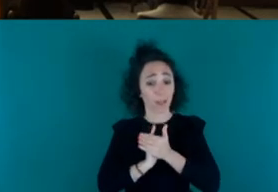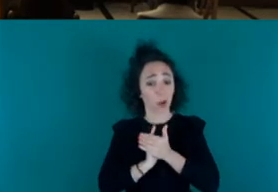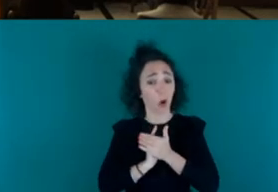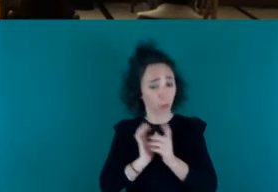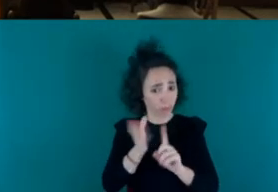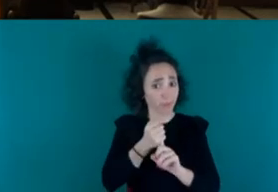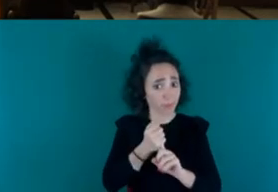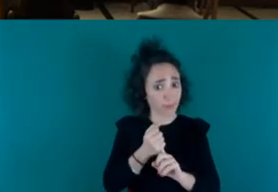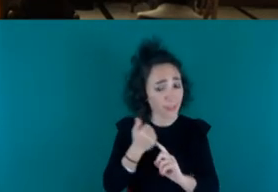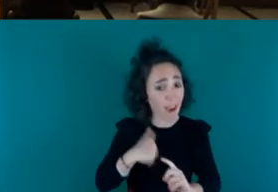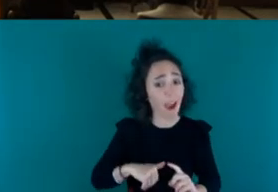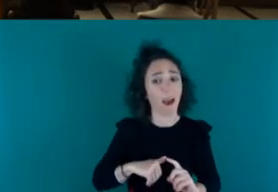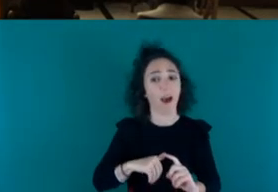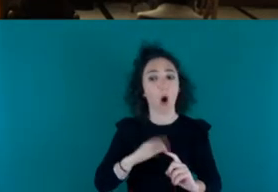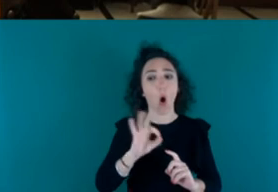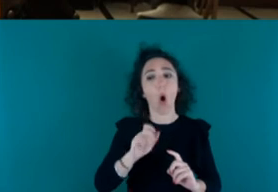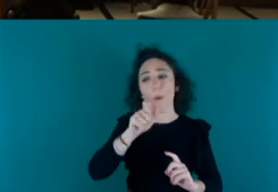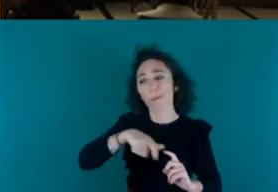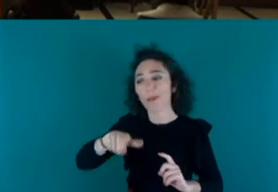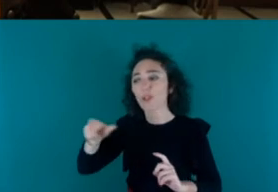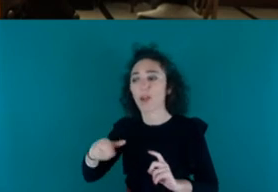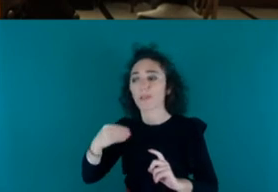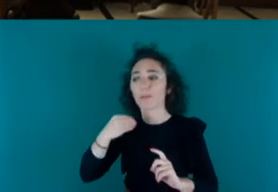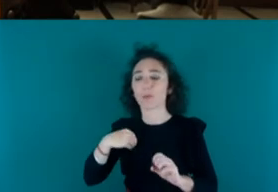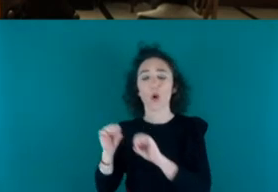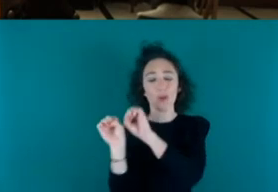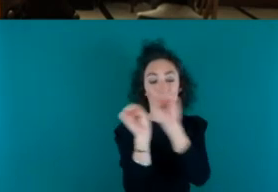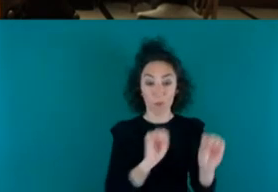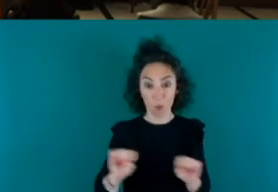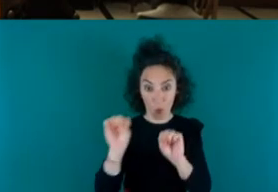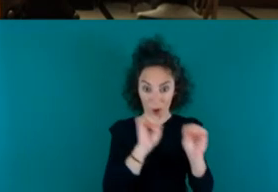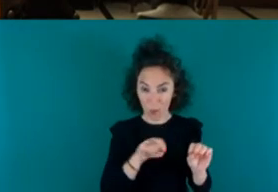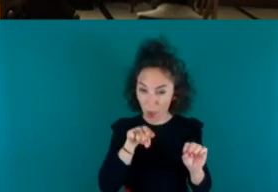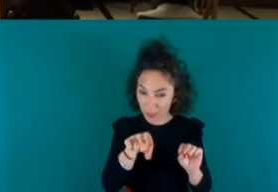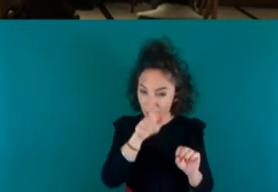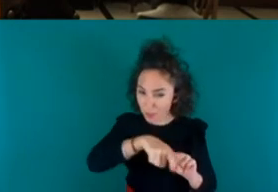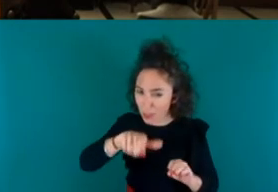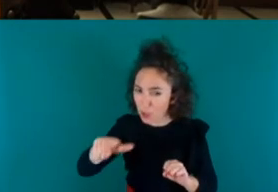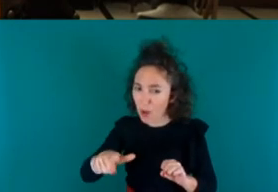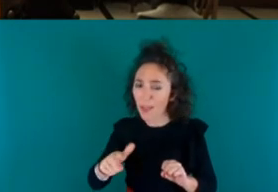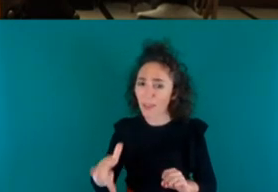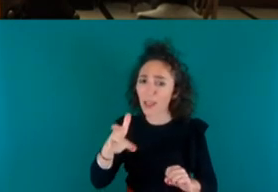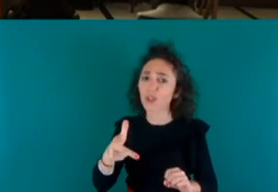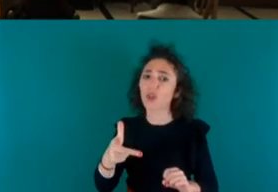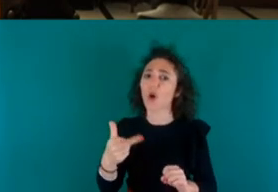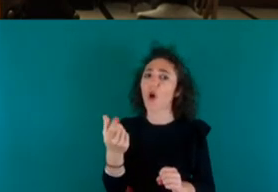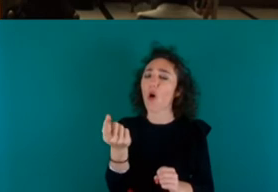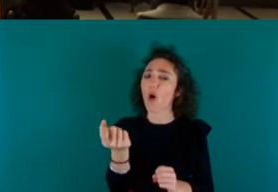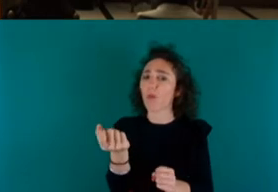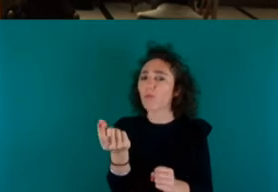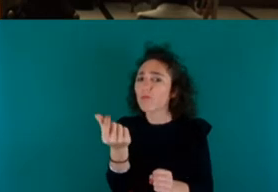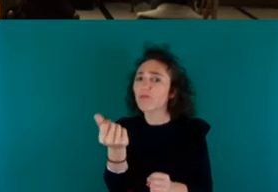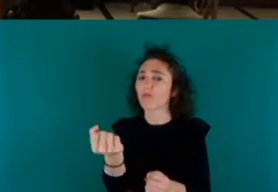o si no las personas que vienen con condición de refugiado estas personas tienen derecho a alguna ayuda económica por eso o simplemente les